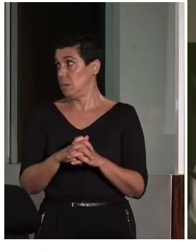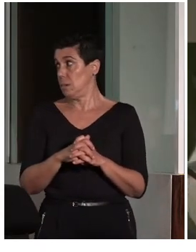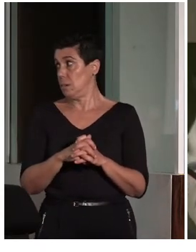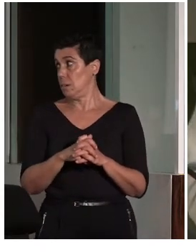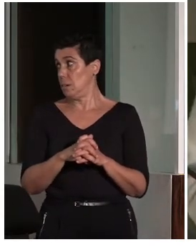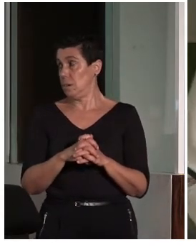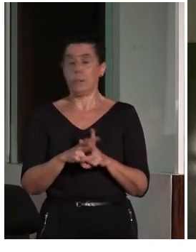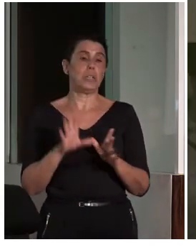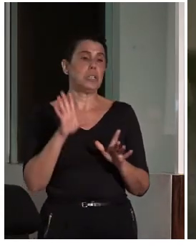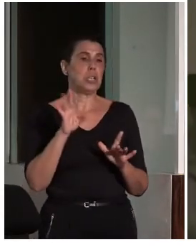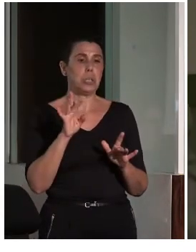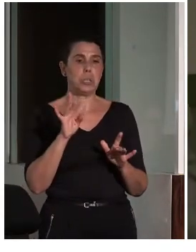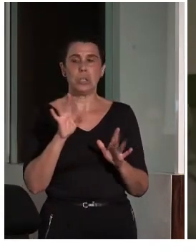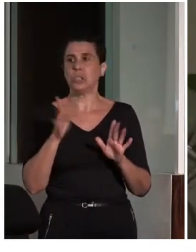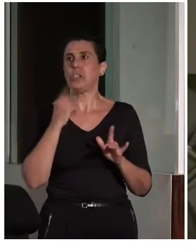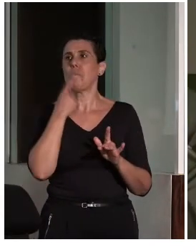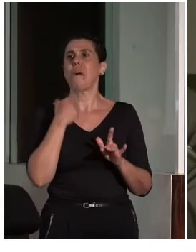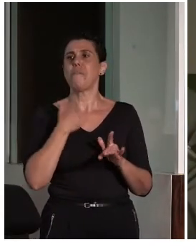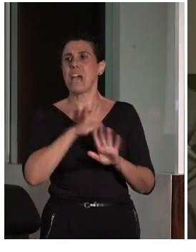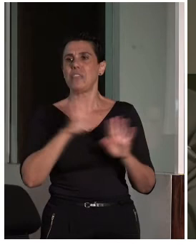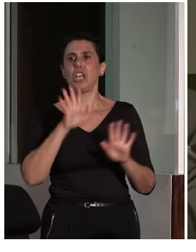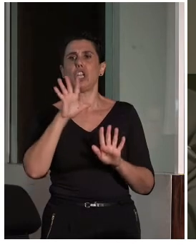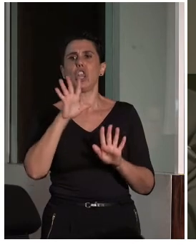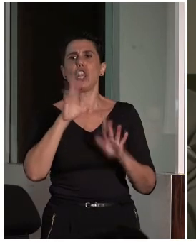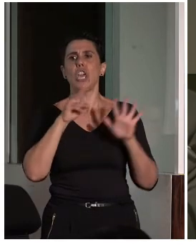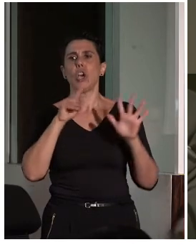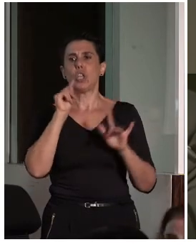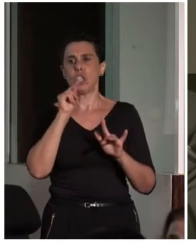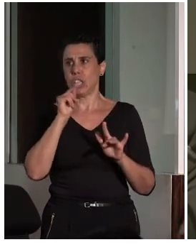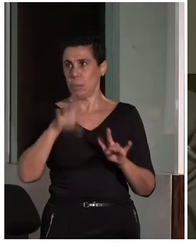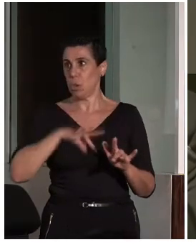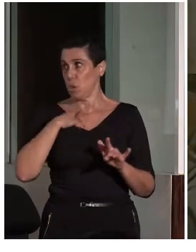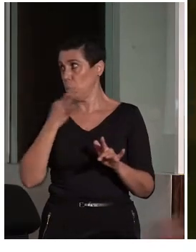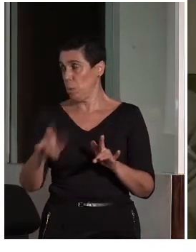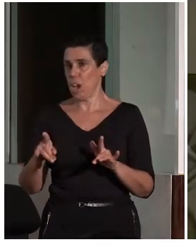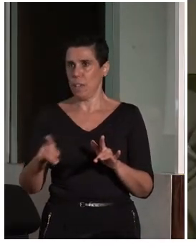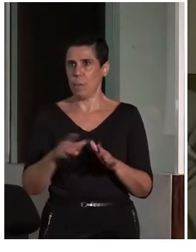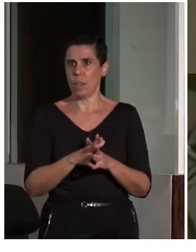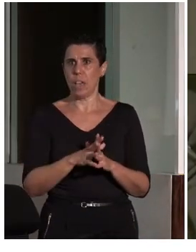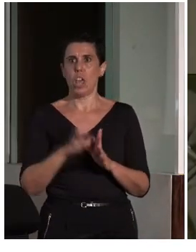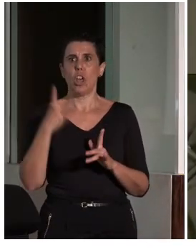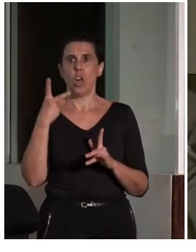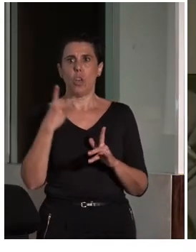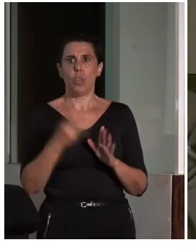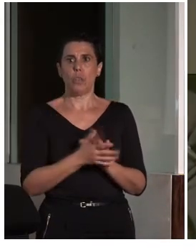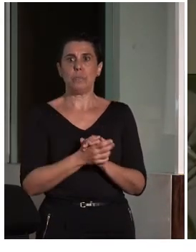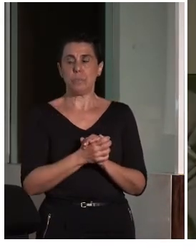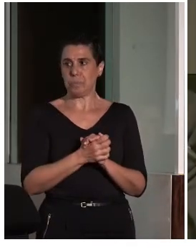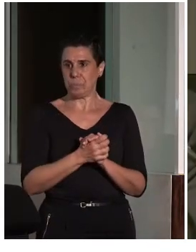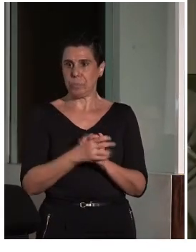No, me habían dicho cinco o siete minutos. Vale, perfecto. Venga, seguimos. No, los dos, los dos, los dos. Es lo que me están diciendo.